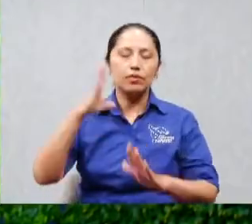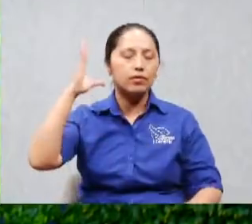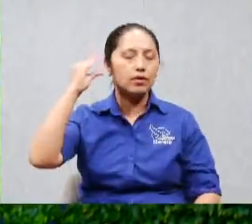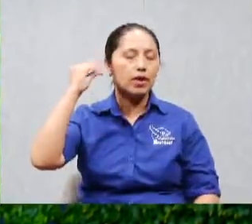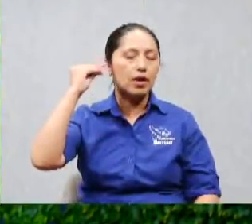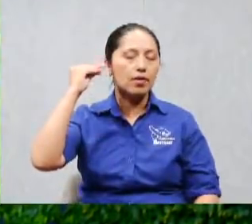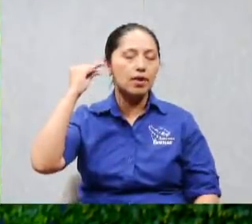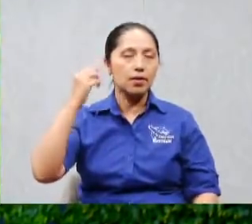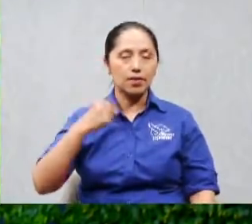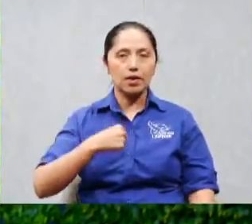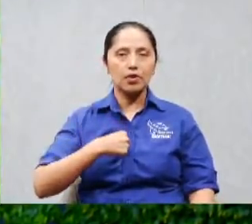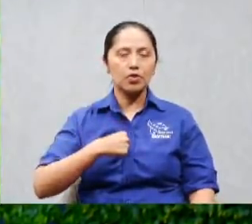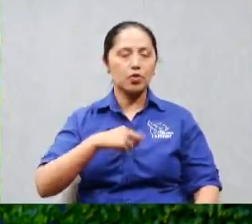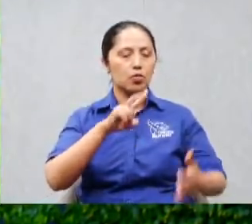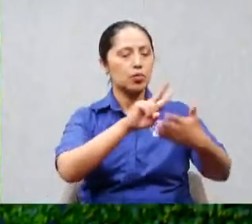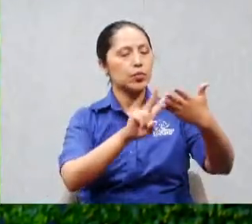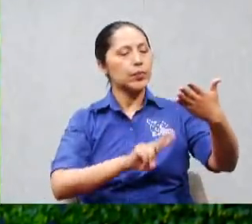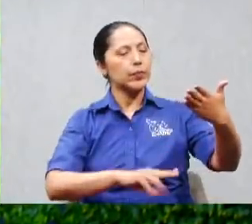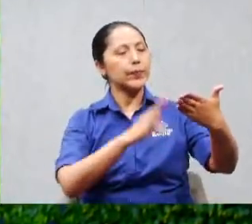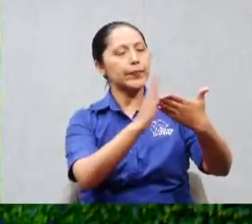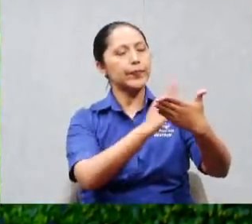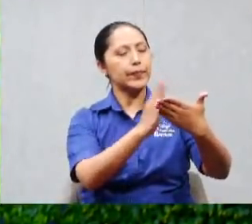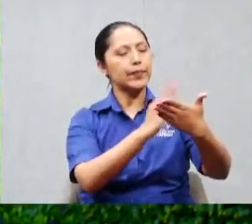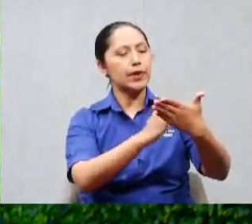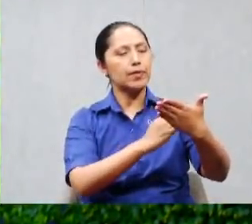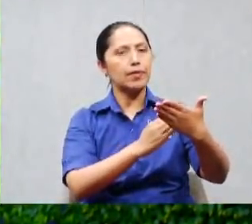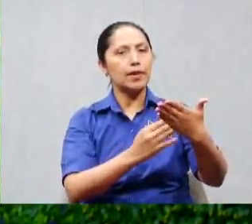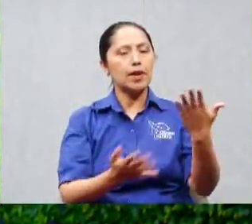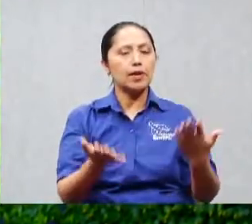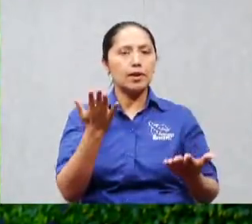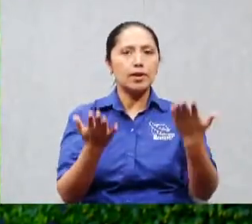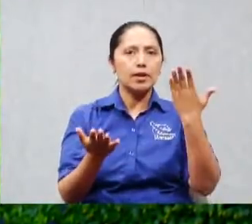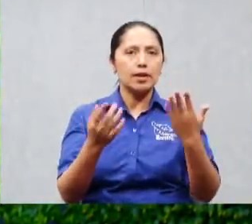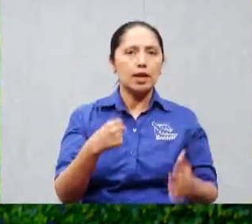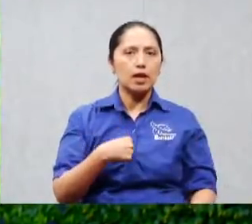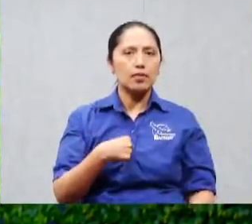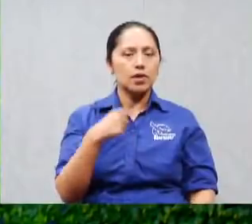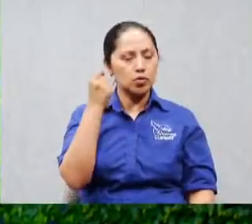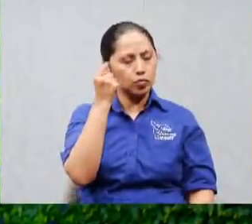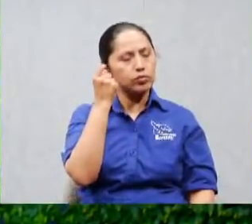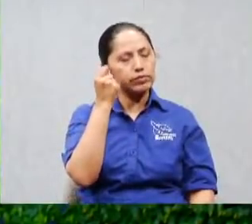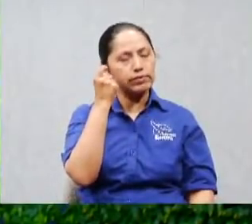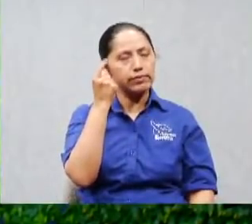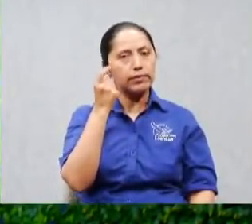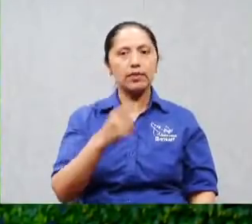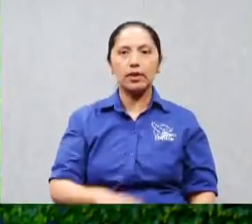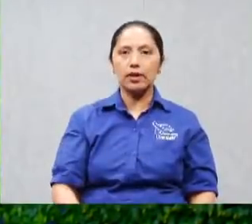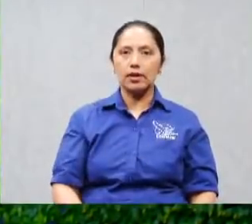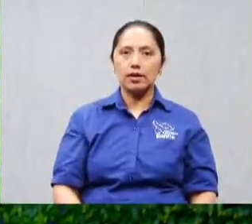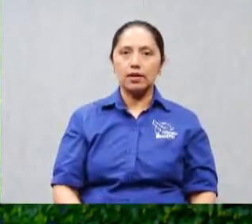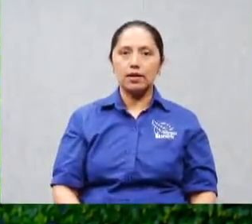abrir la biblia tal vez aquí te entiendo y me salió este versículo